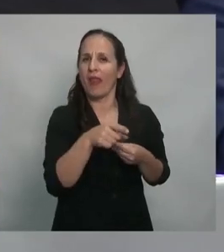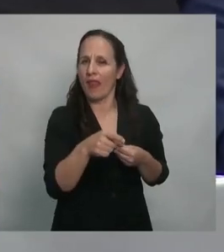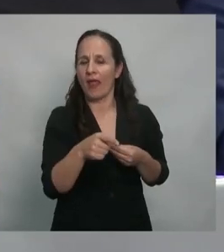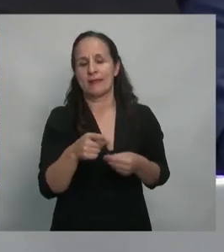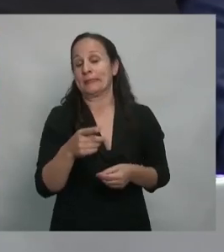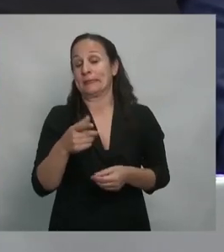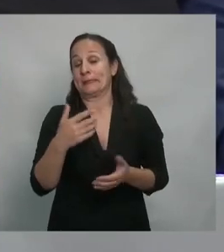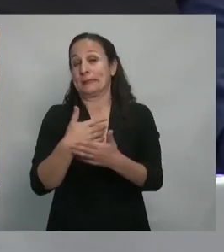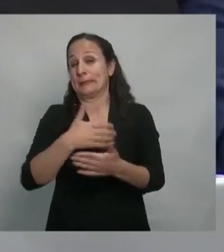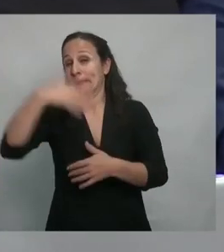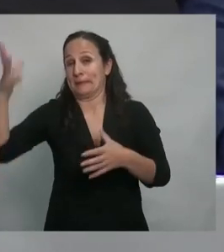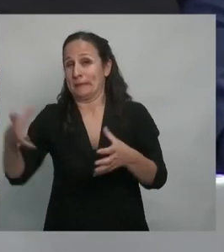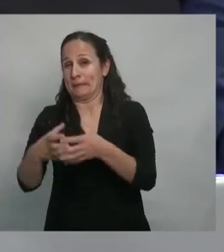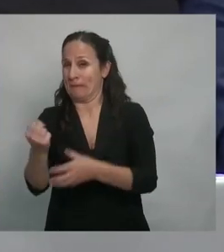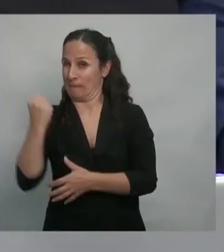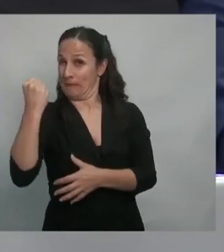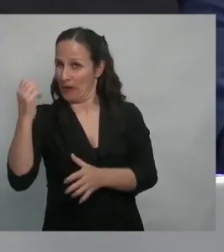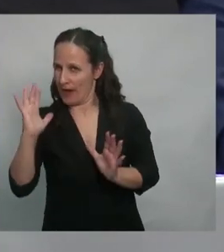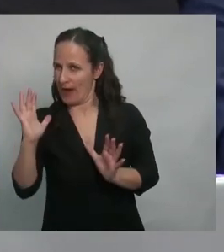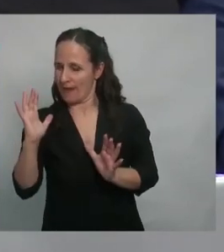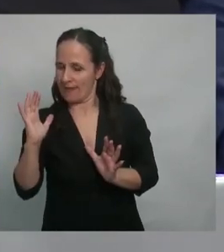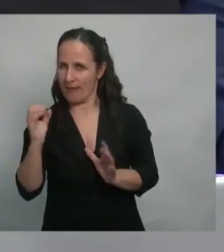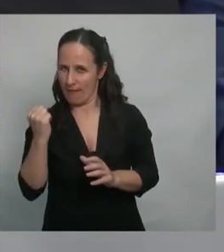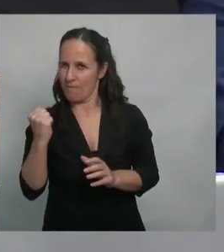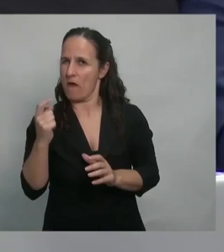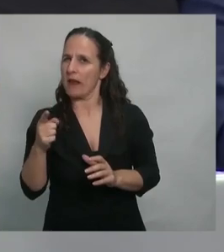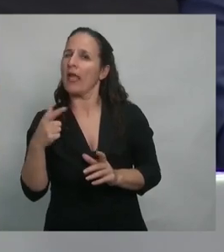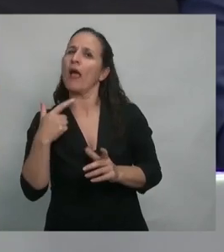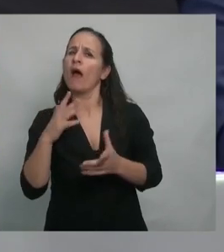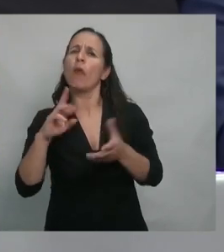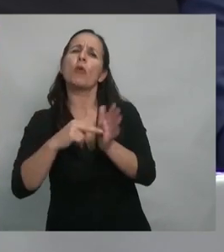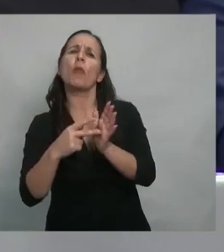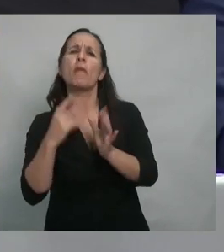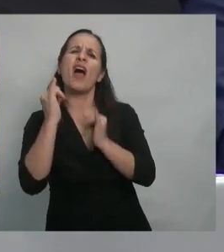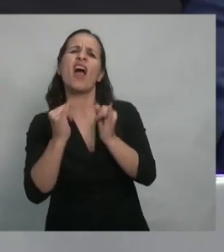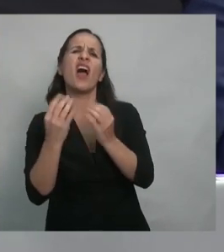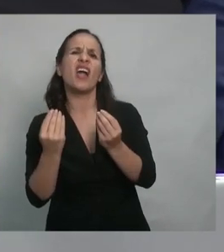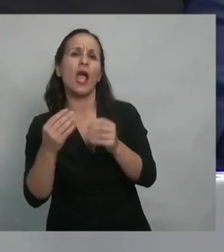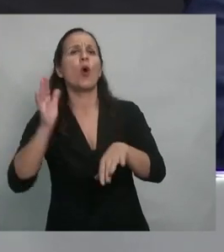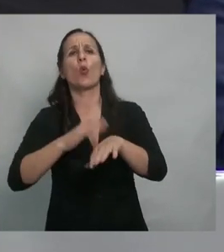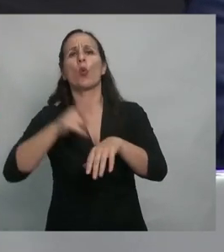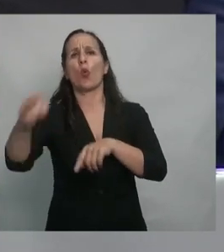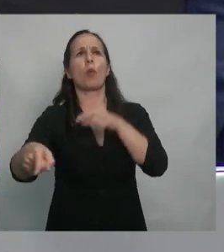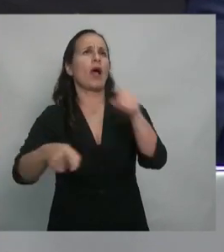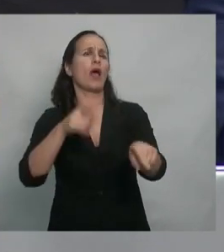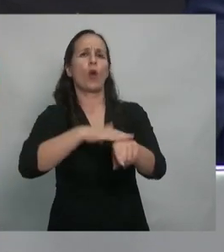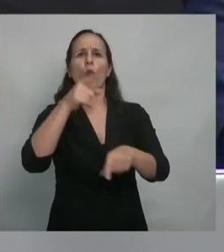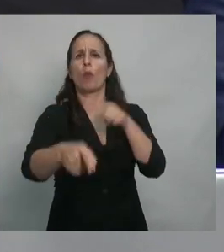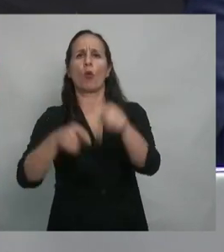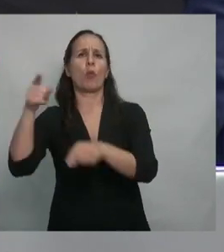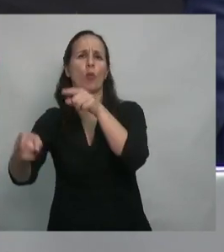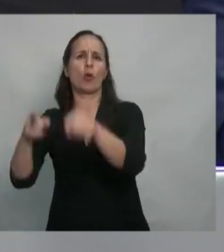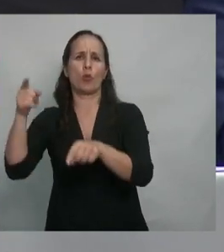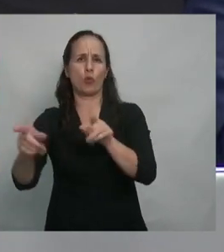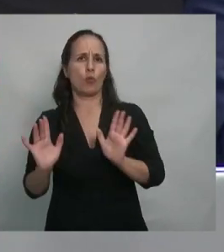extrema derecha que tratan de explicar los problemas encontrando culpables. Por eso creo que es muy importante